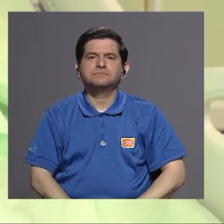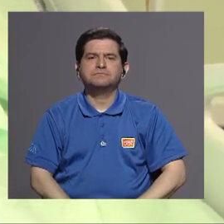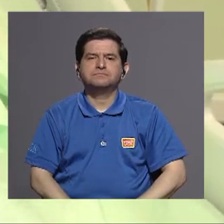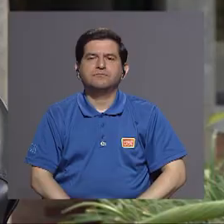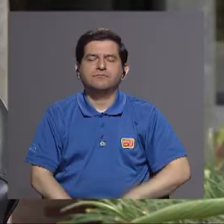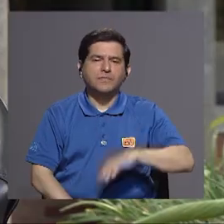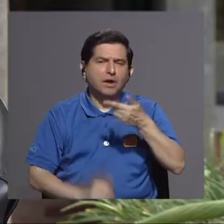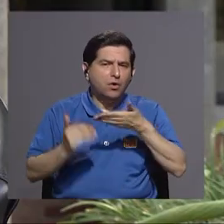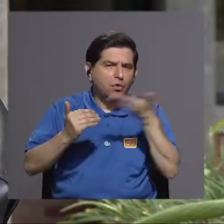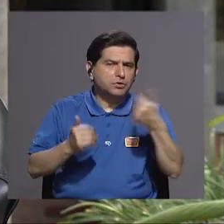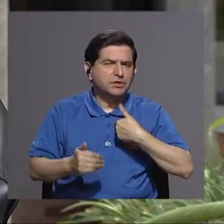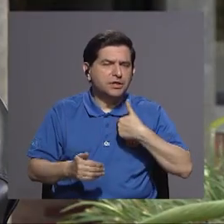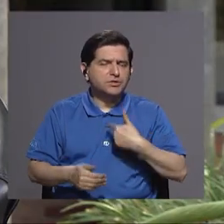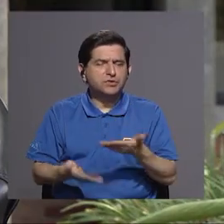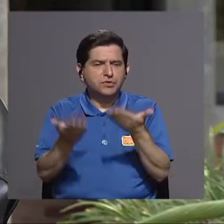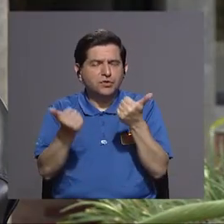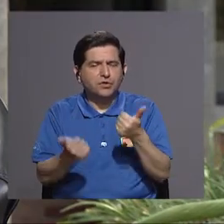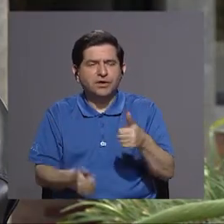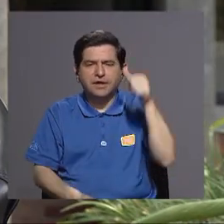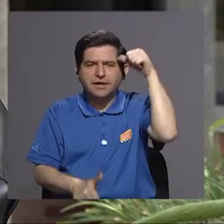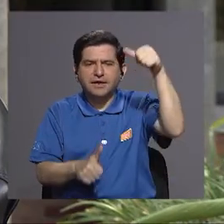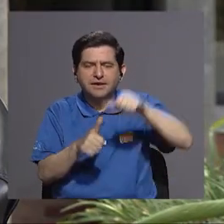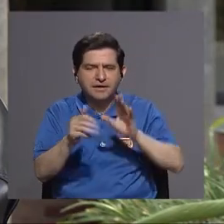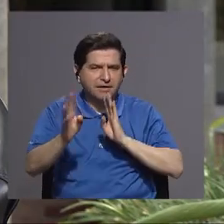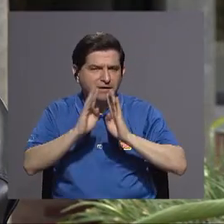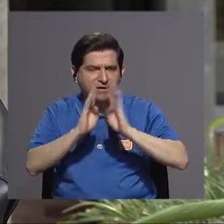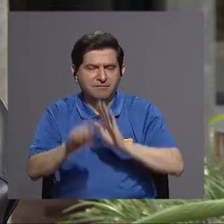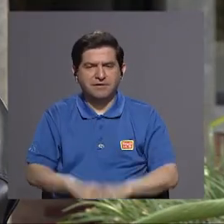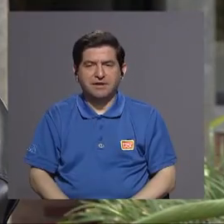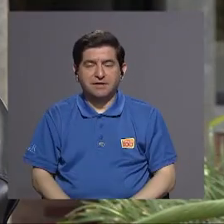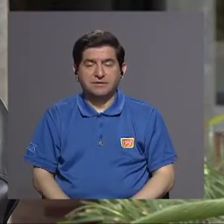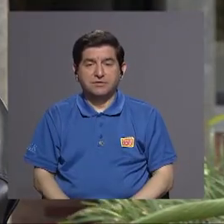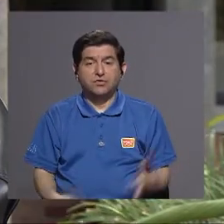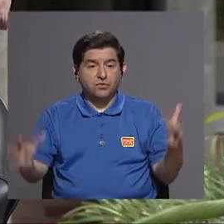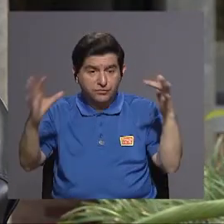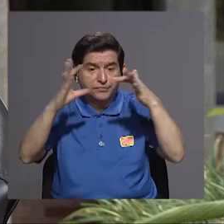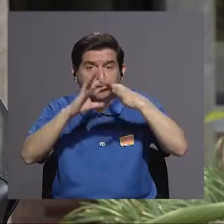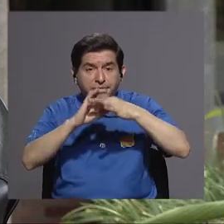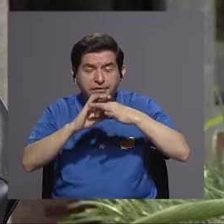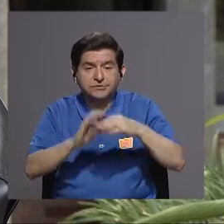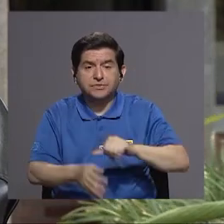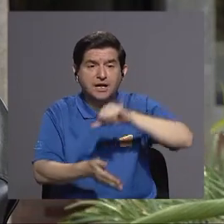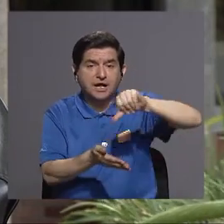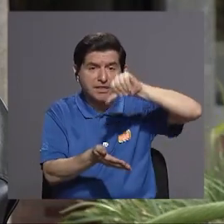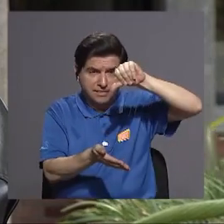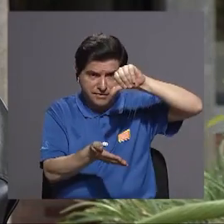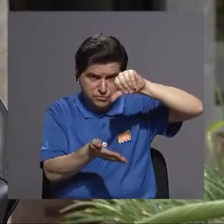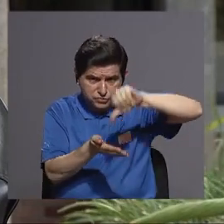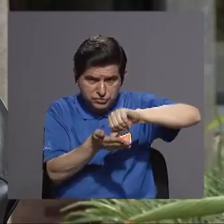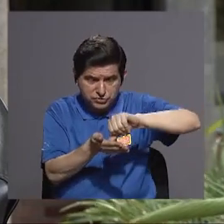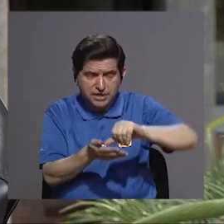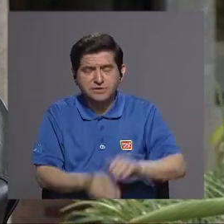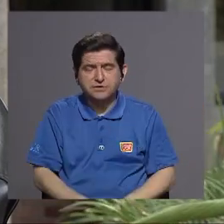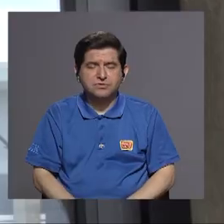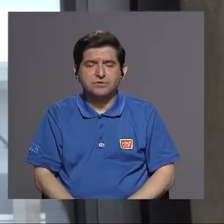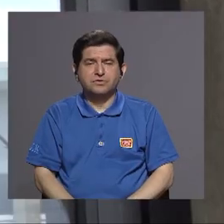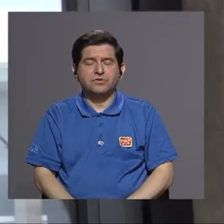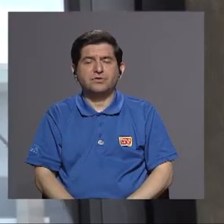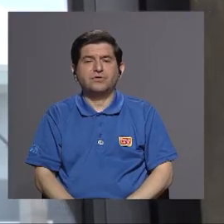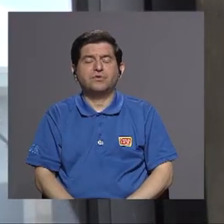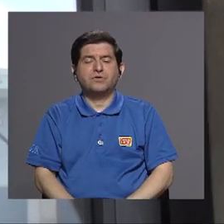otro elemento que quería retomar en la conversación a propósito bueno del centro de el del cecisa